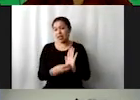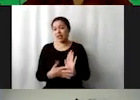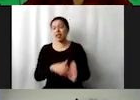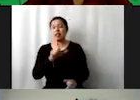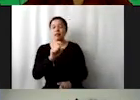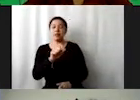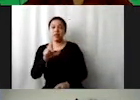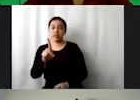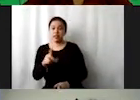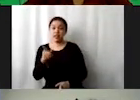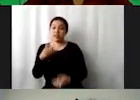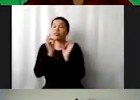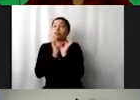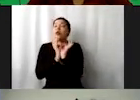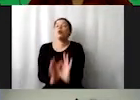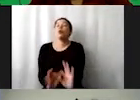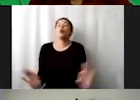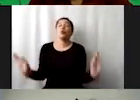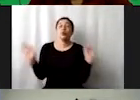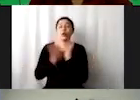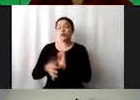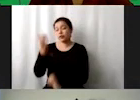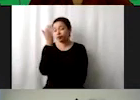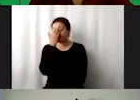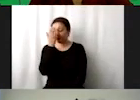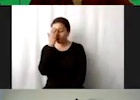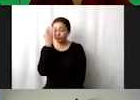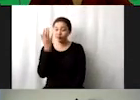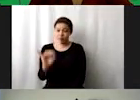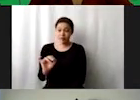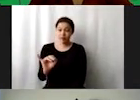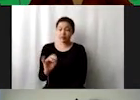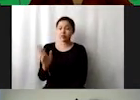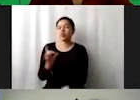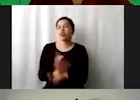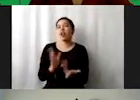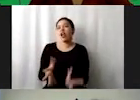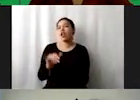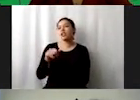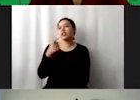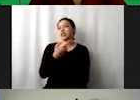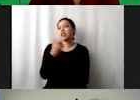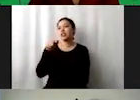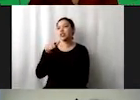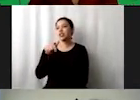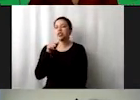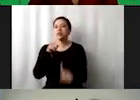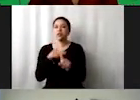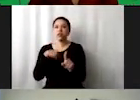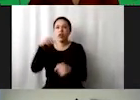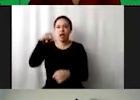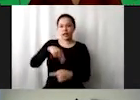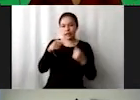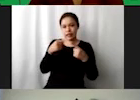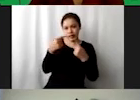es súper importante conocerlo porque no es solo ah son si 17 objetivos y yo estoy aquí sí